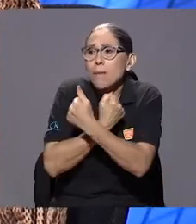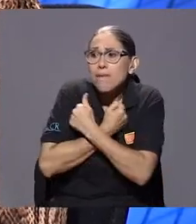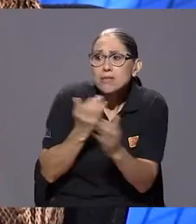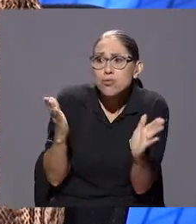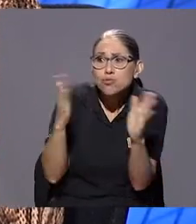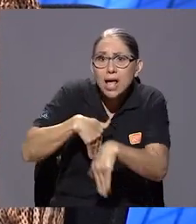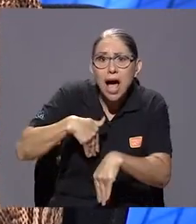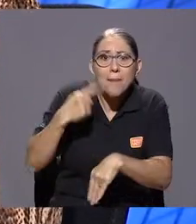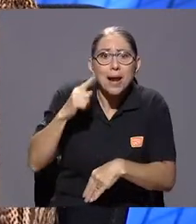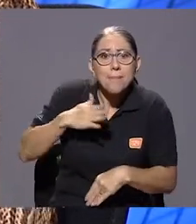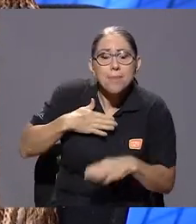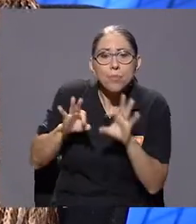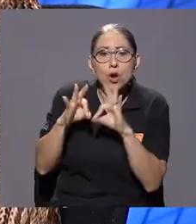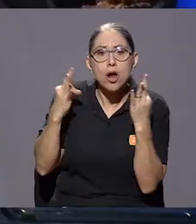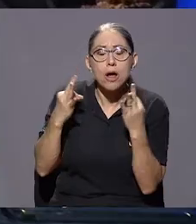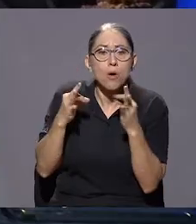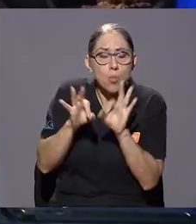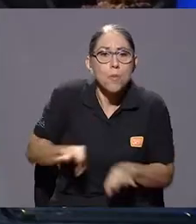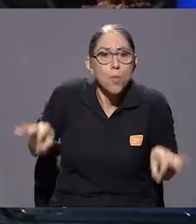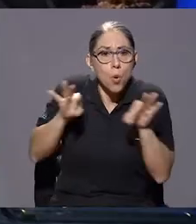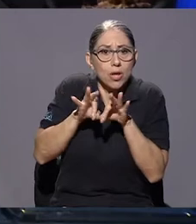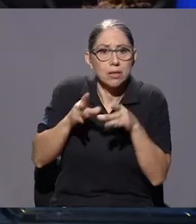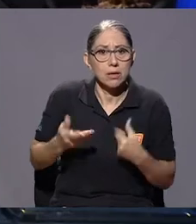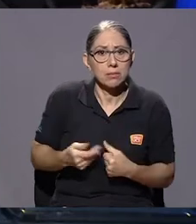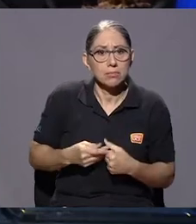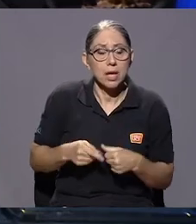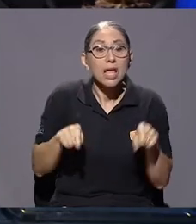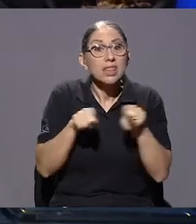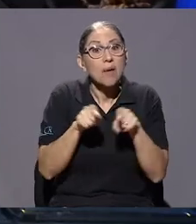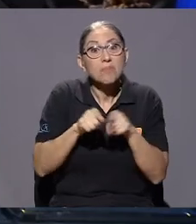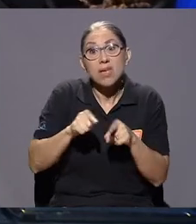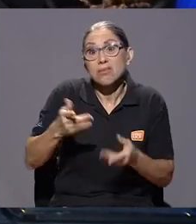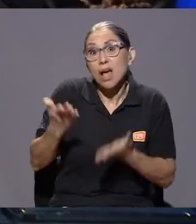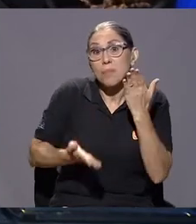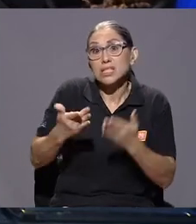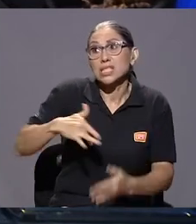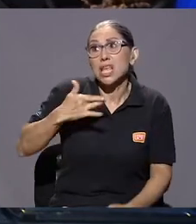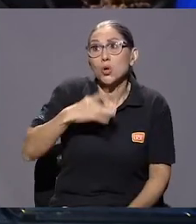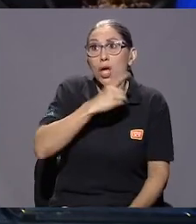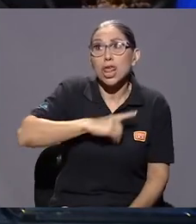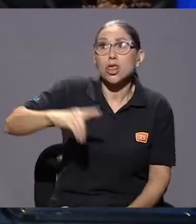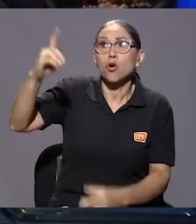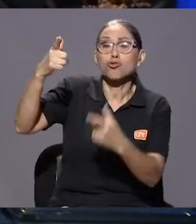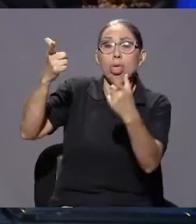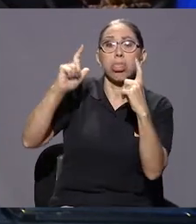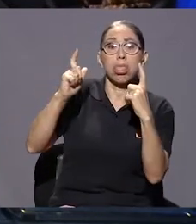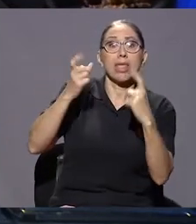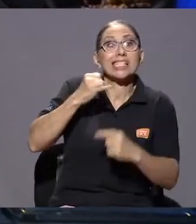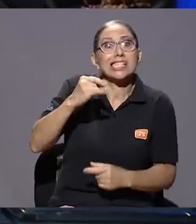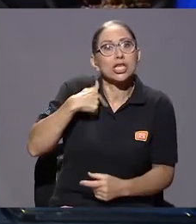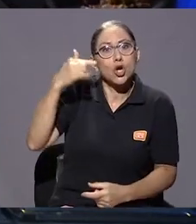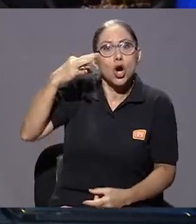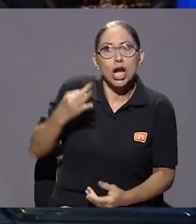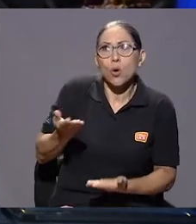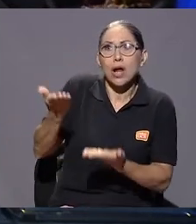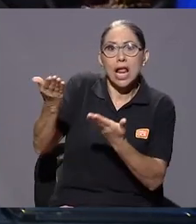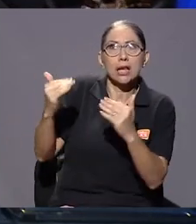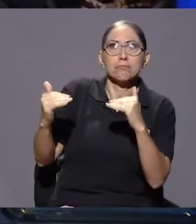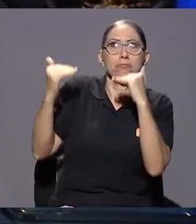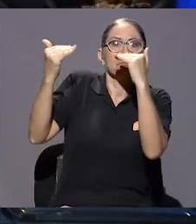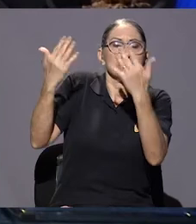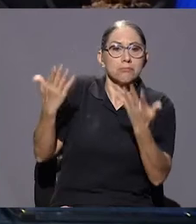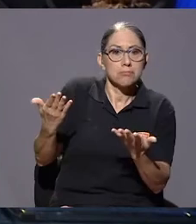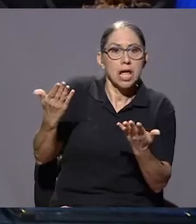una persona que para mí era muy importante. O me puedo sentir también totalmente abandonado por Dios. Si tengo una creencia en un creador, en un ser